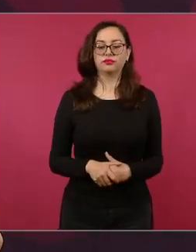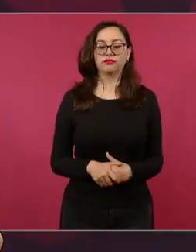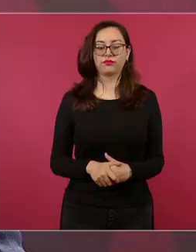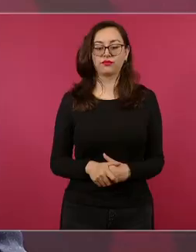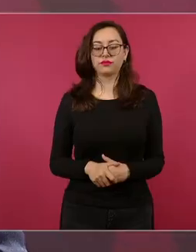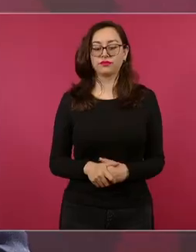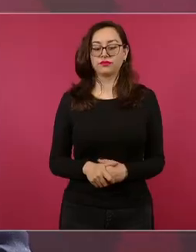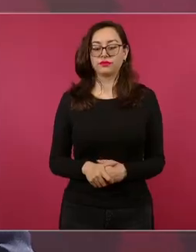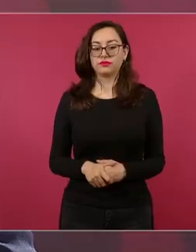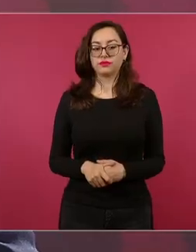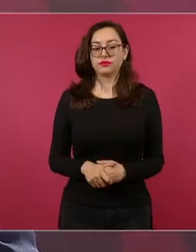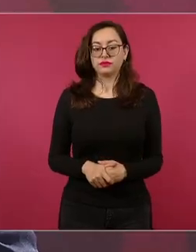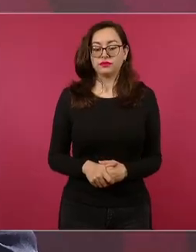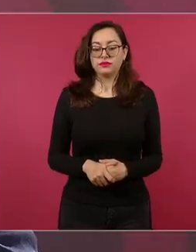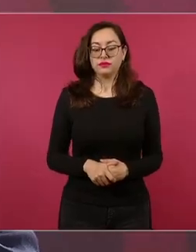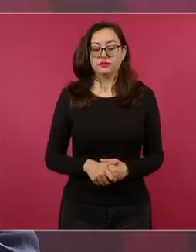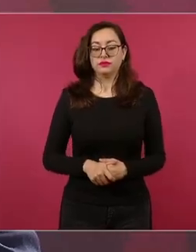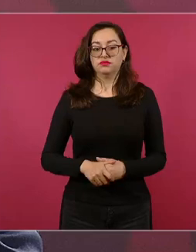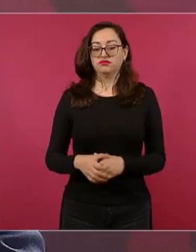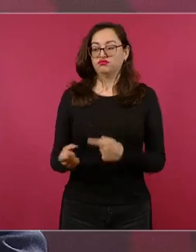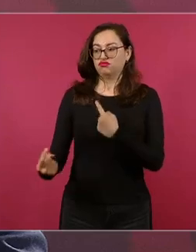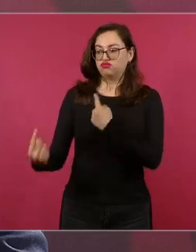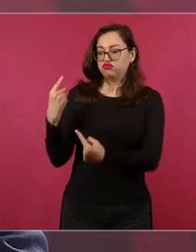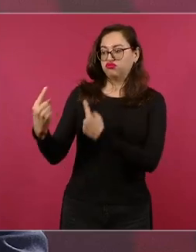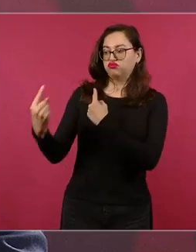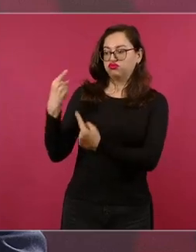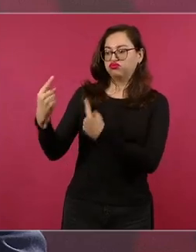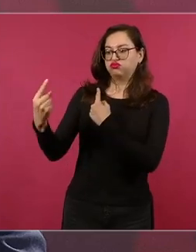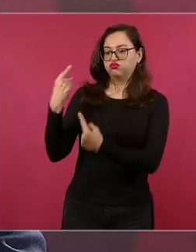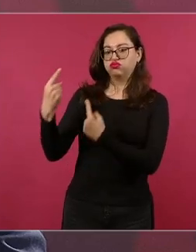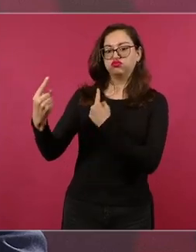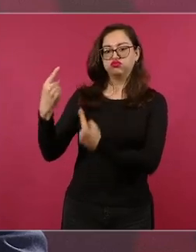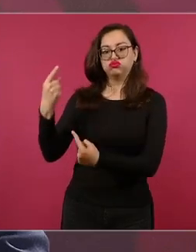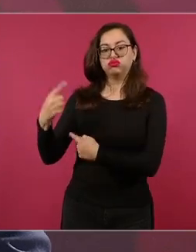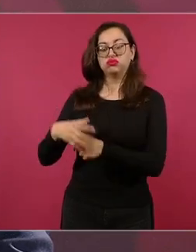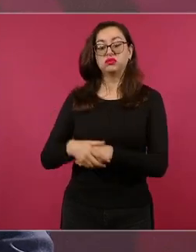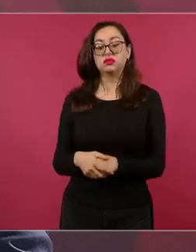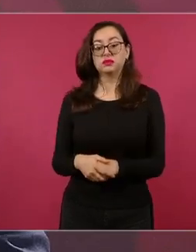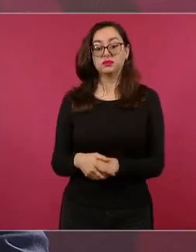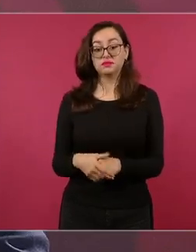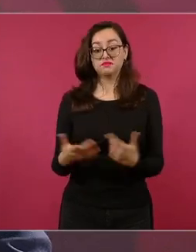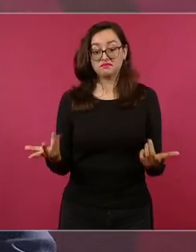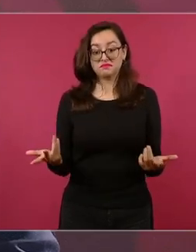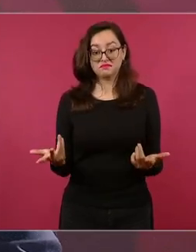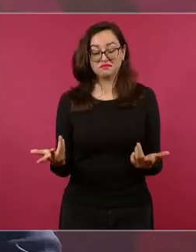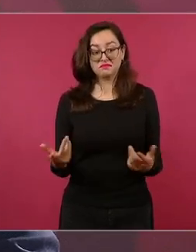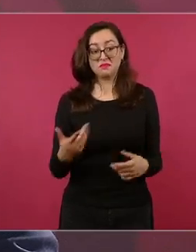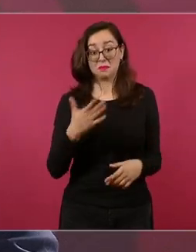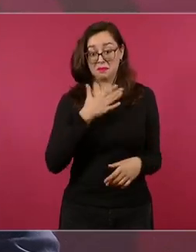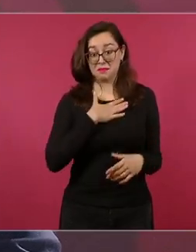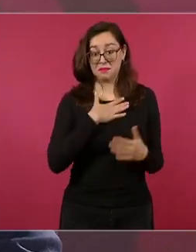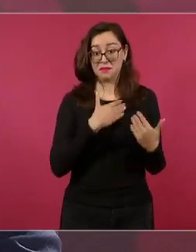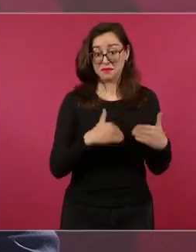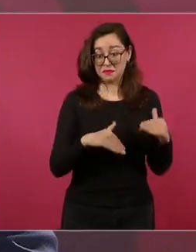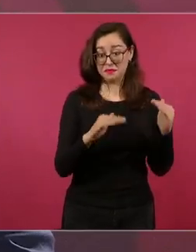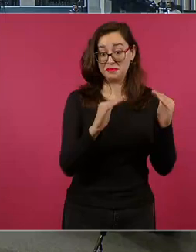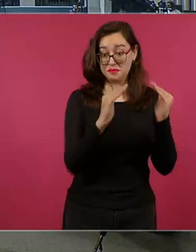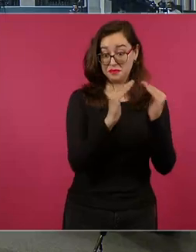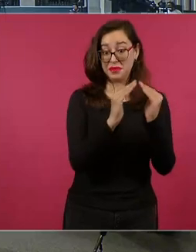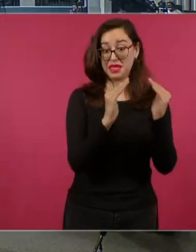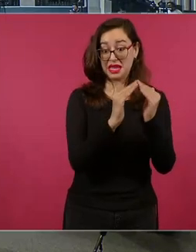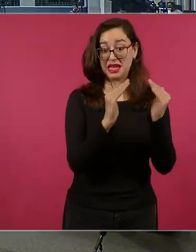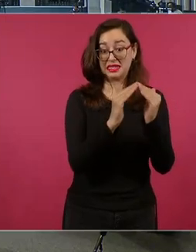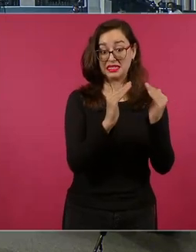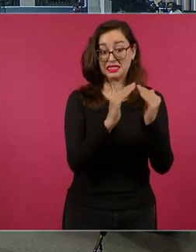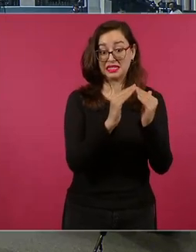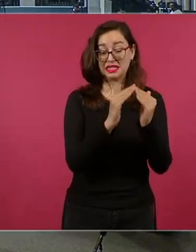intimidar empezaron a volar los helicópteros ¿no? así ahí